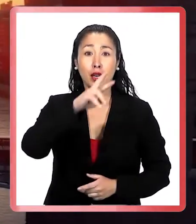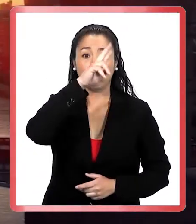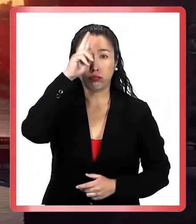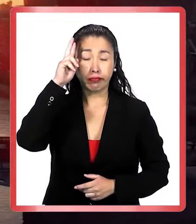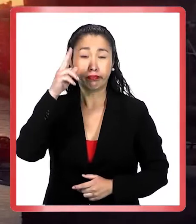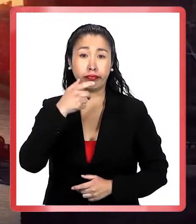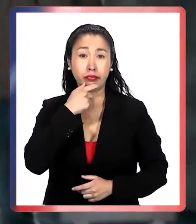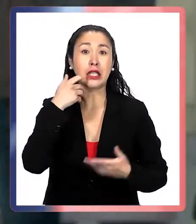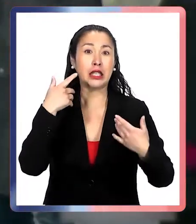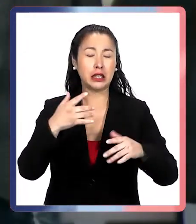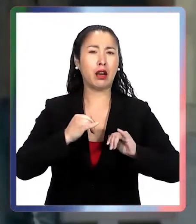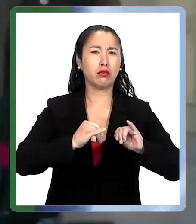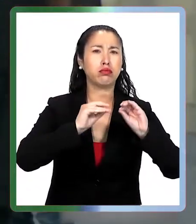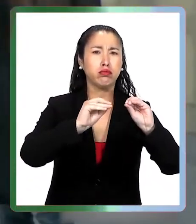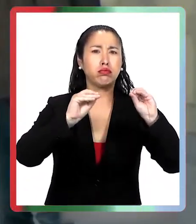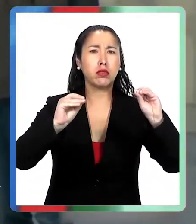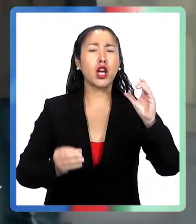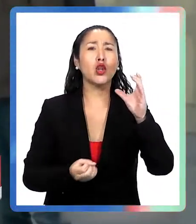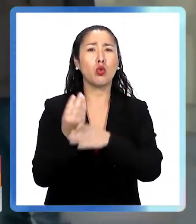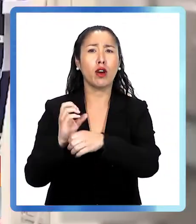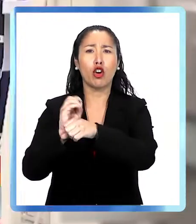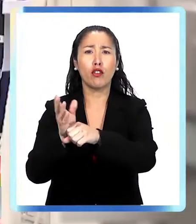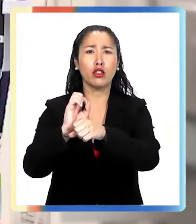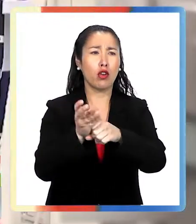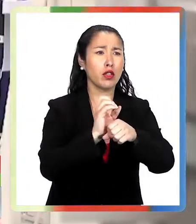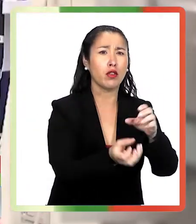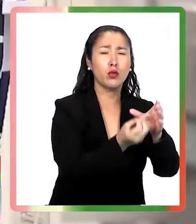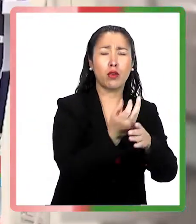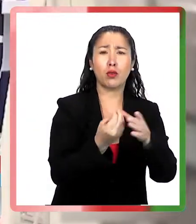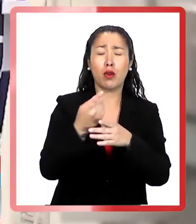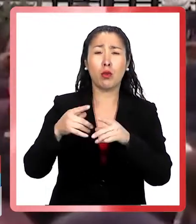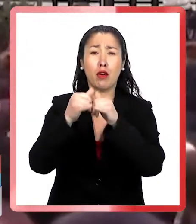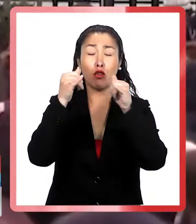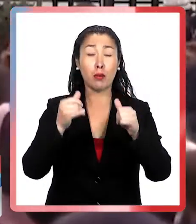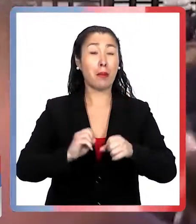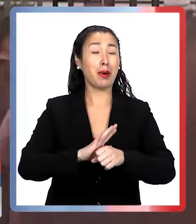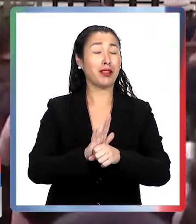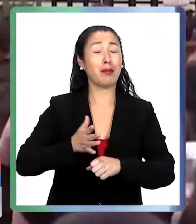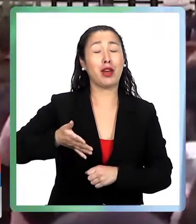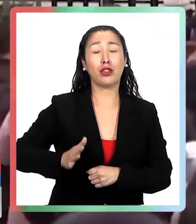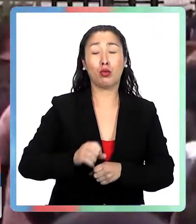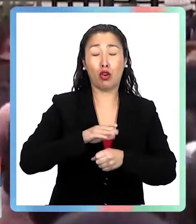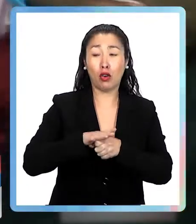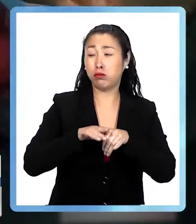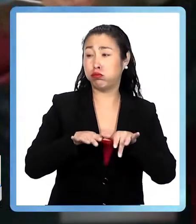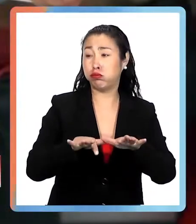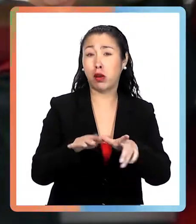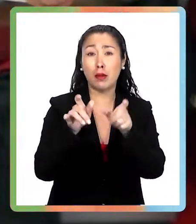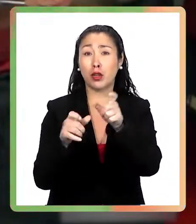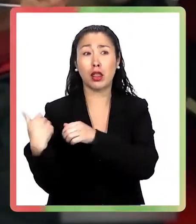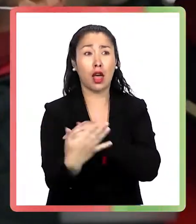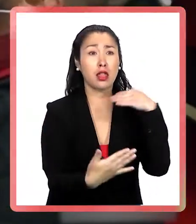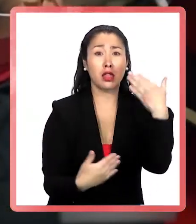alertó al mundo. Ya han detectado nuevas variantes de este COVID-19. La pandemia sigue presente, haciendo circular este